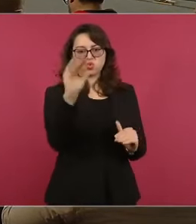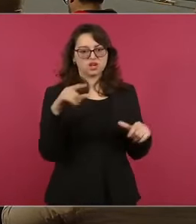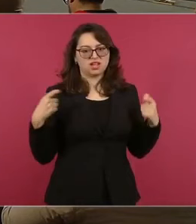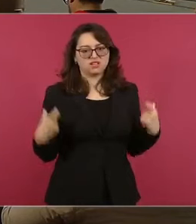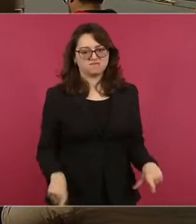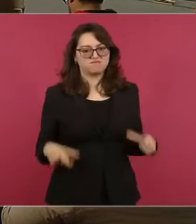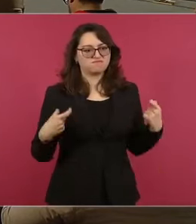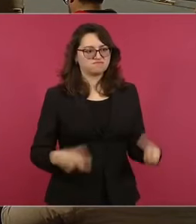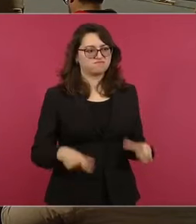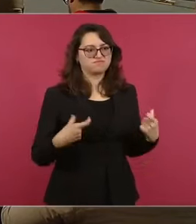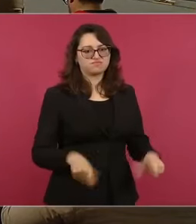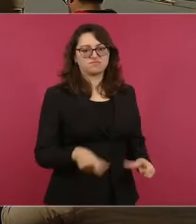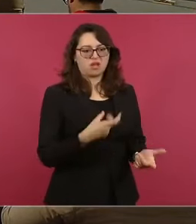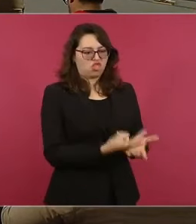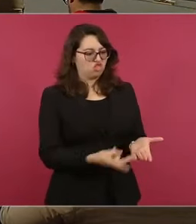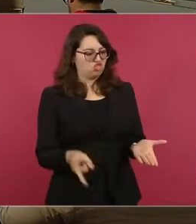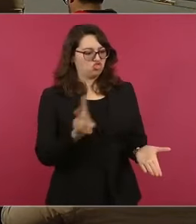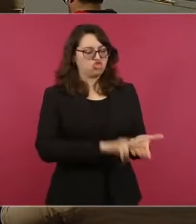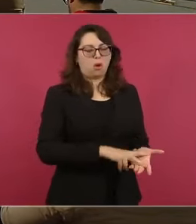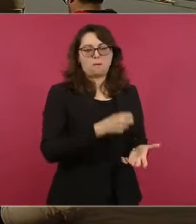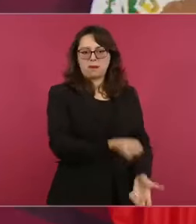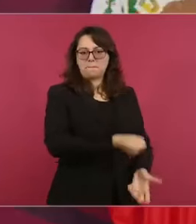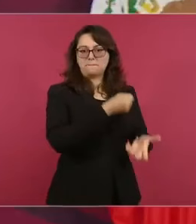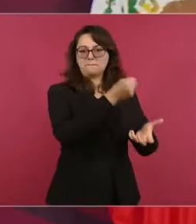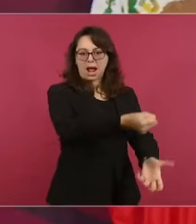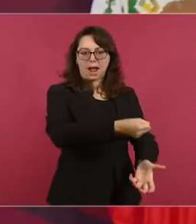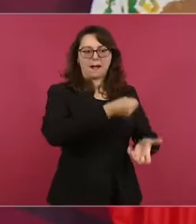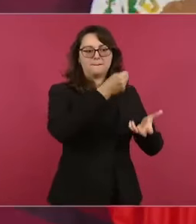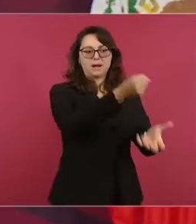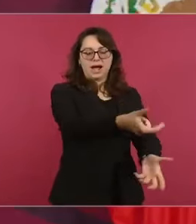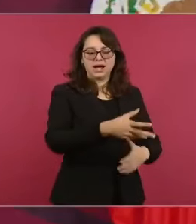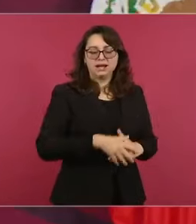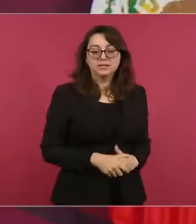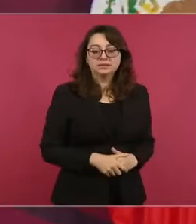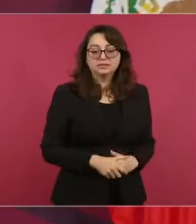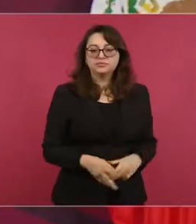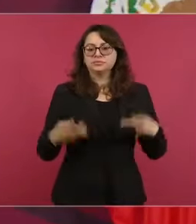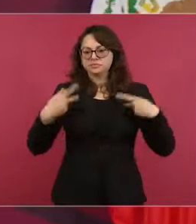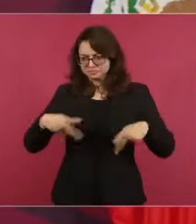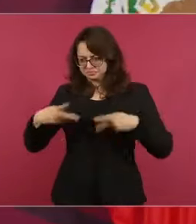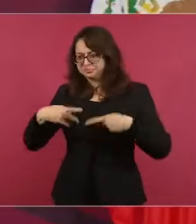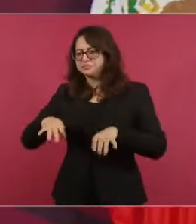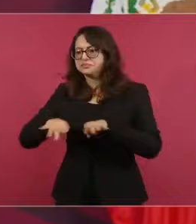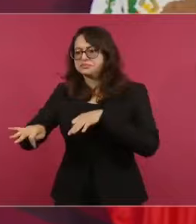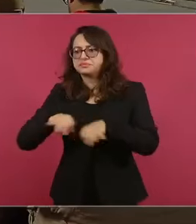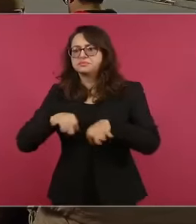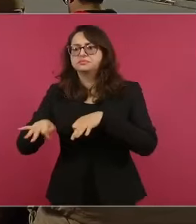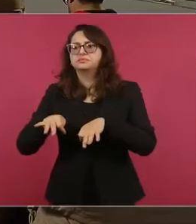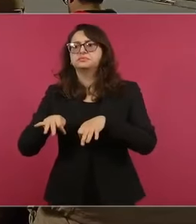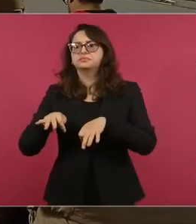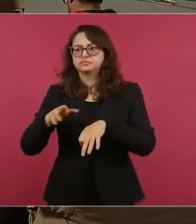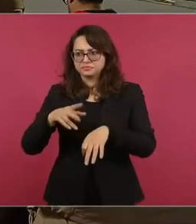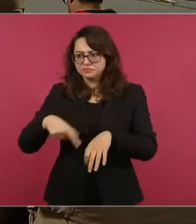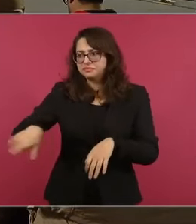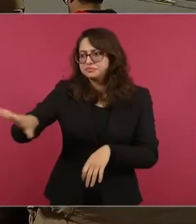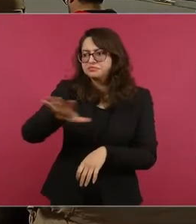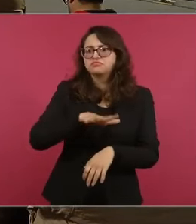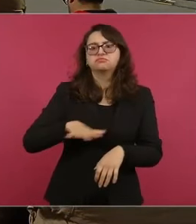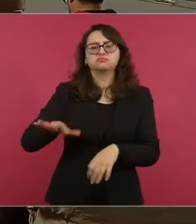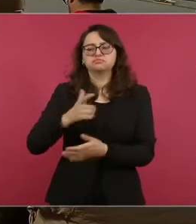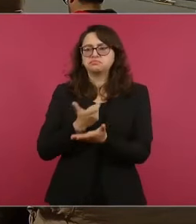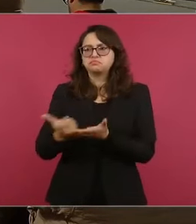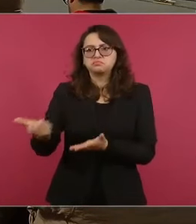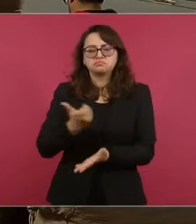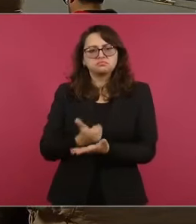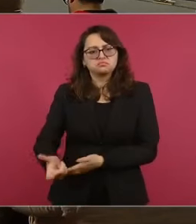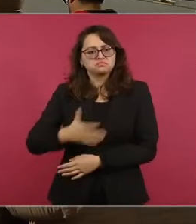poco, y de lo que se trata es